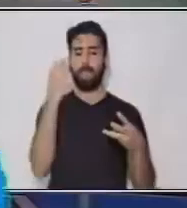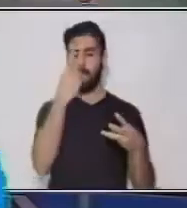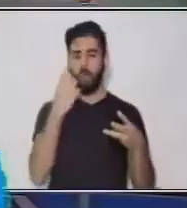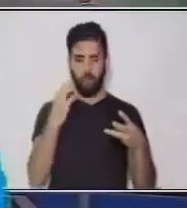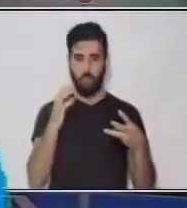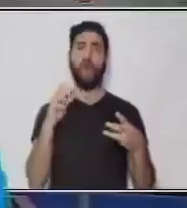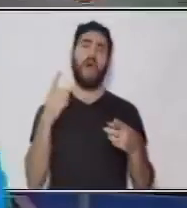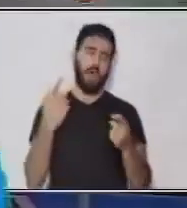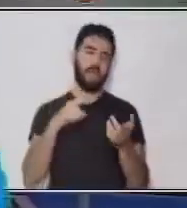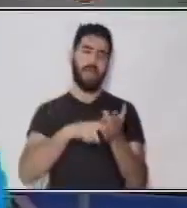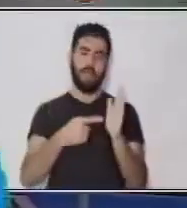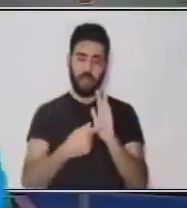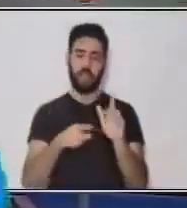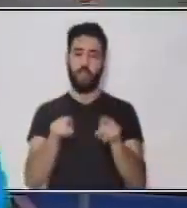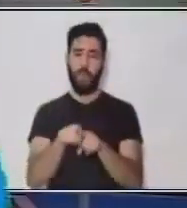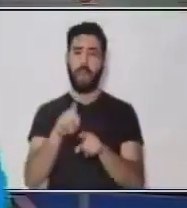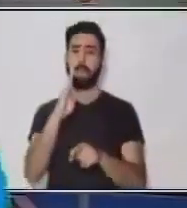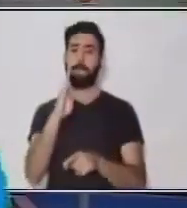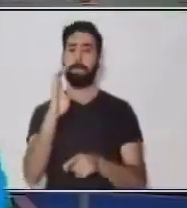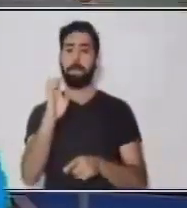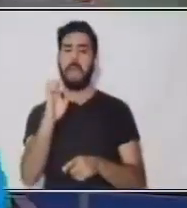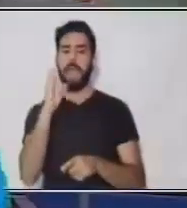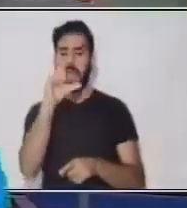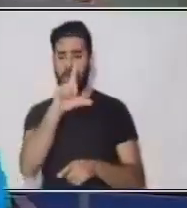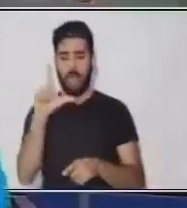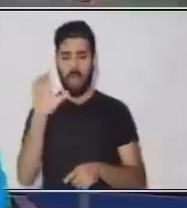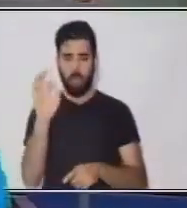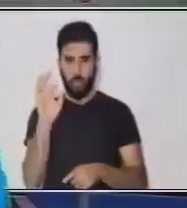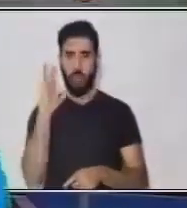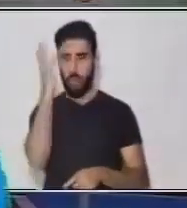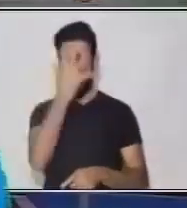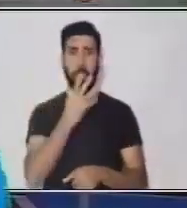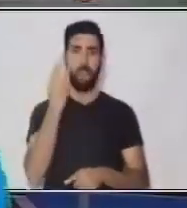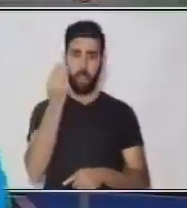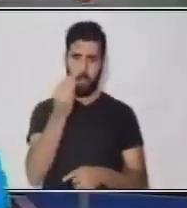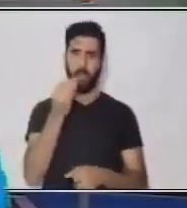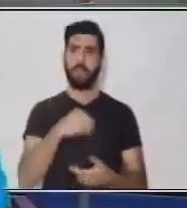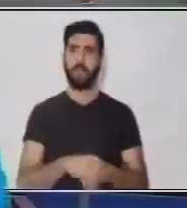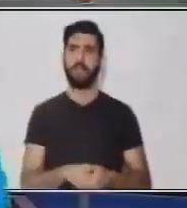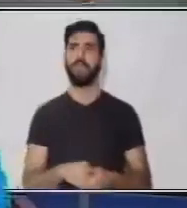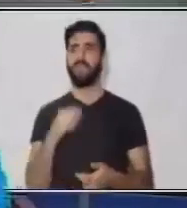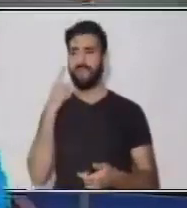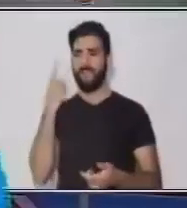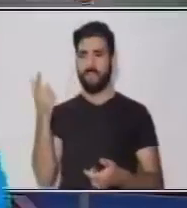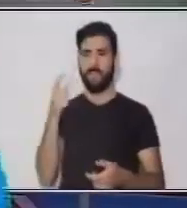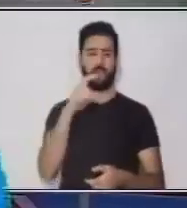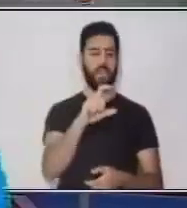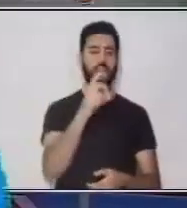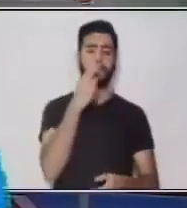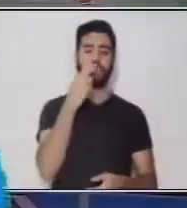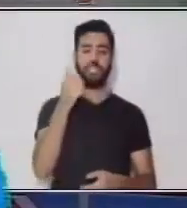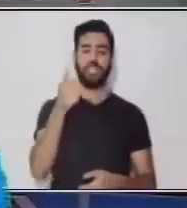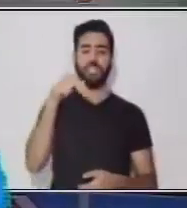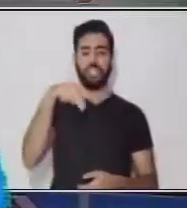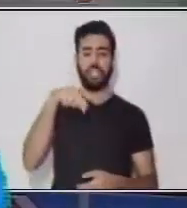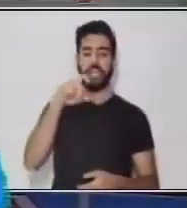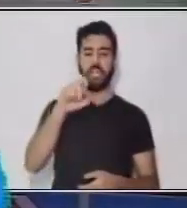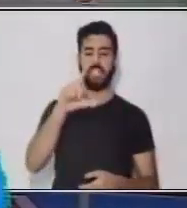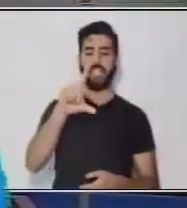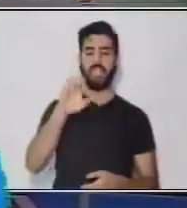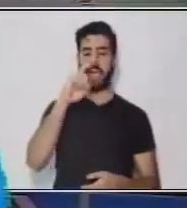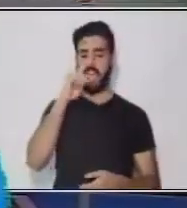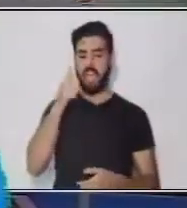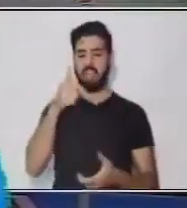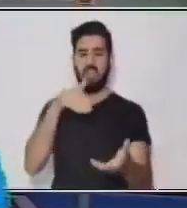hermoso, qué bello, que se escribe diferente pero significa lo mismo. Y a chancletas también se le define